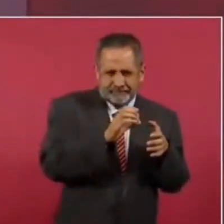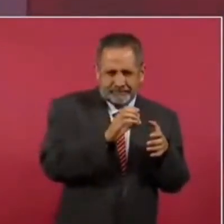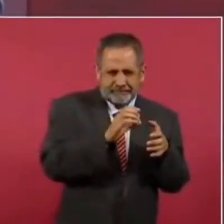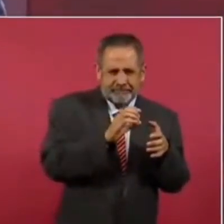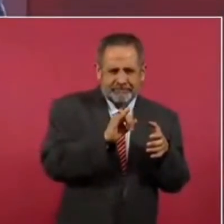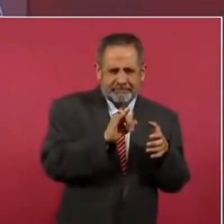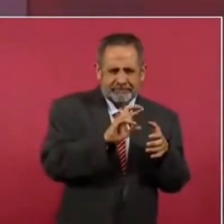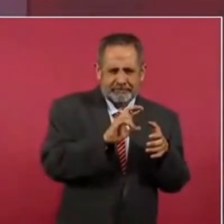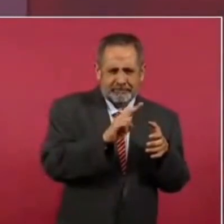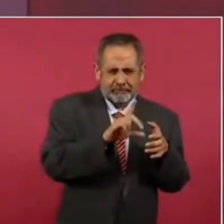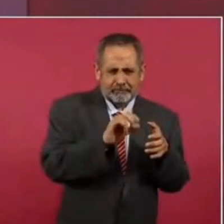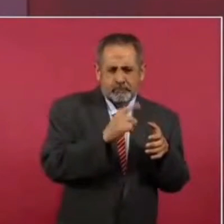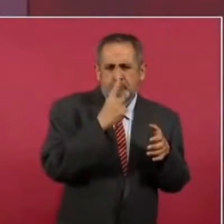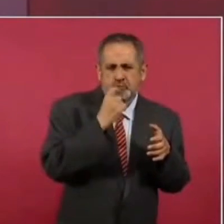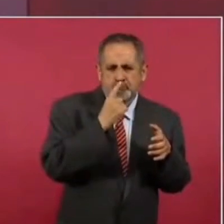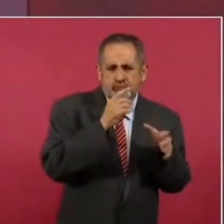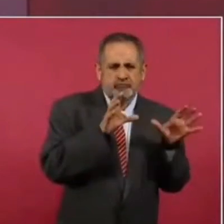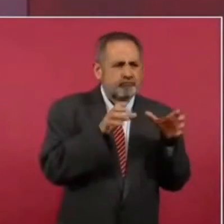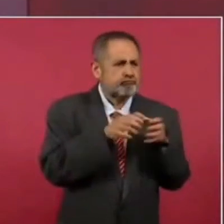política